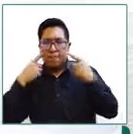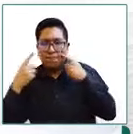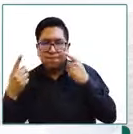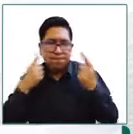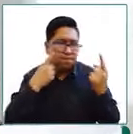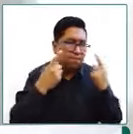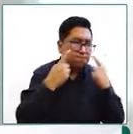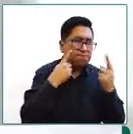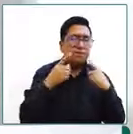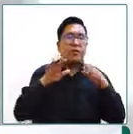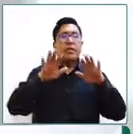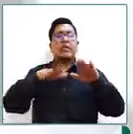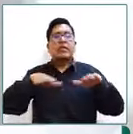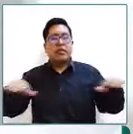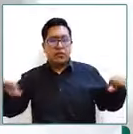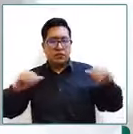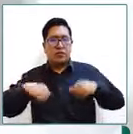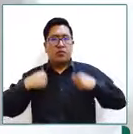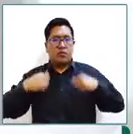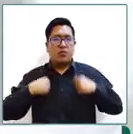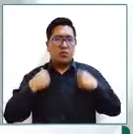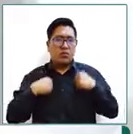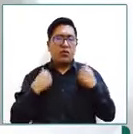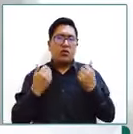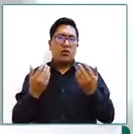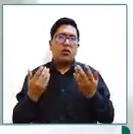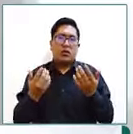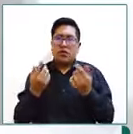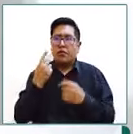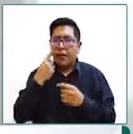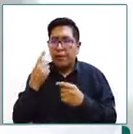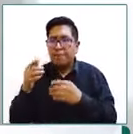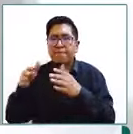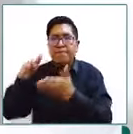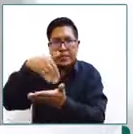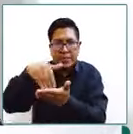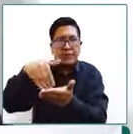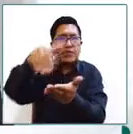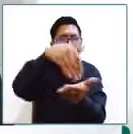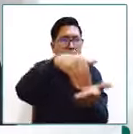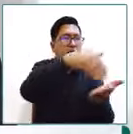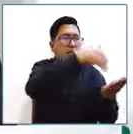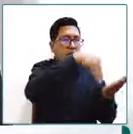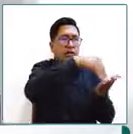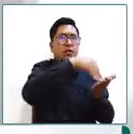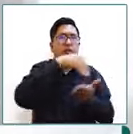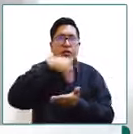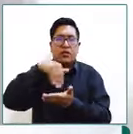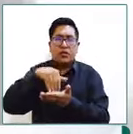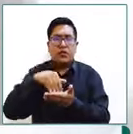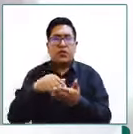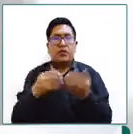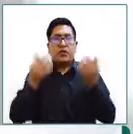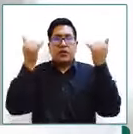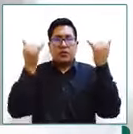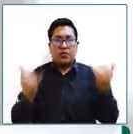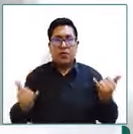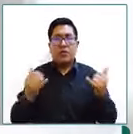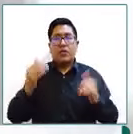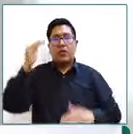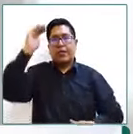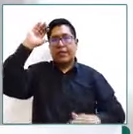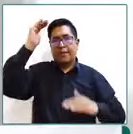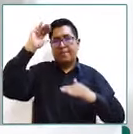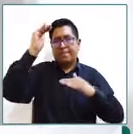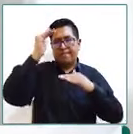de niñas niños y adolescentes que se encuentran en estos centros de acogimiento hubiera disminuido en